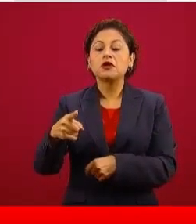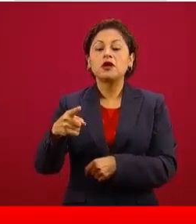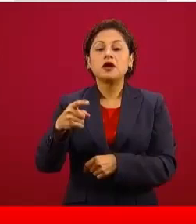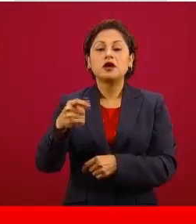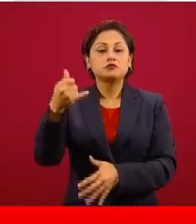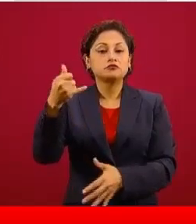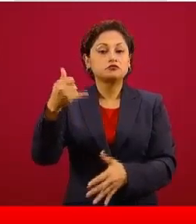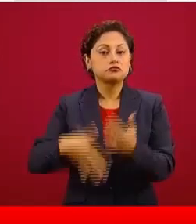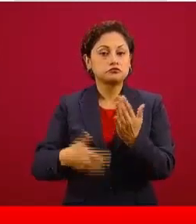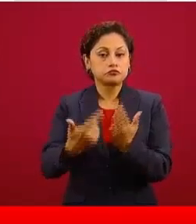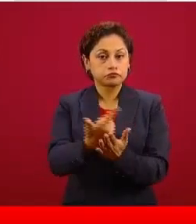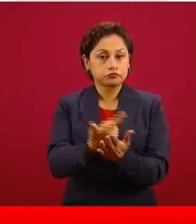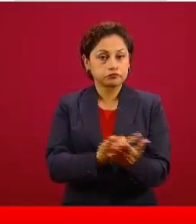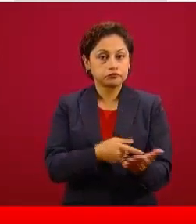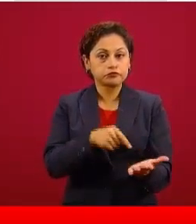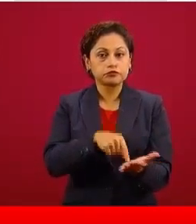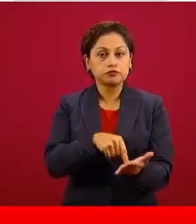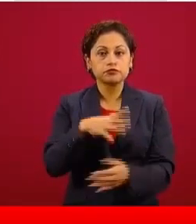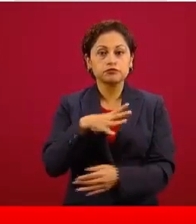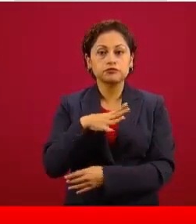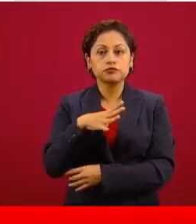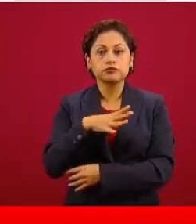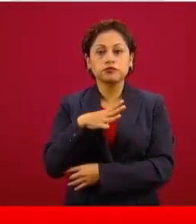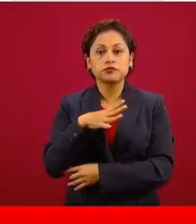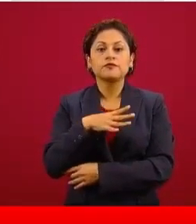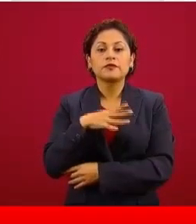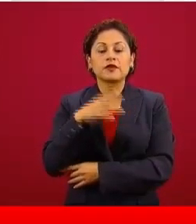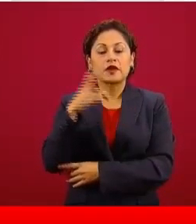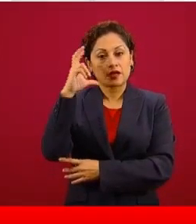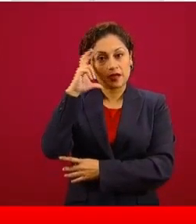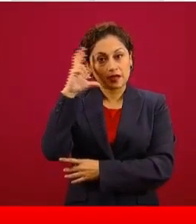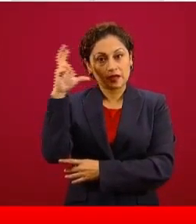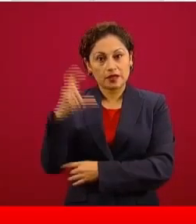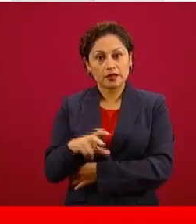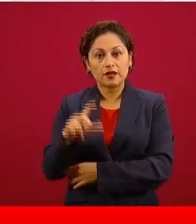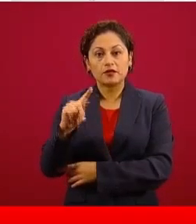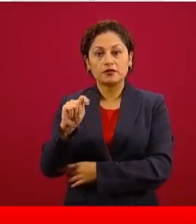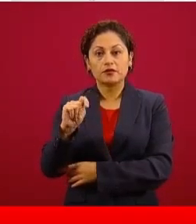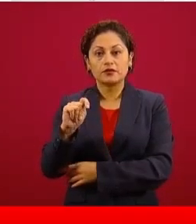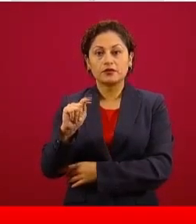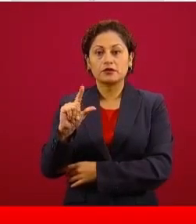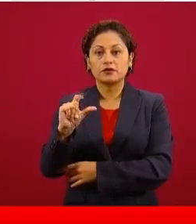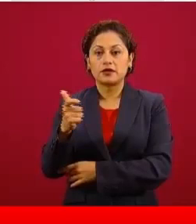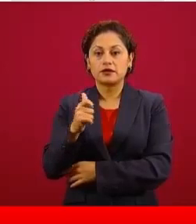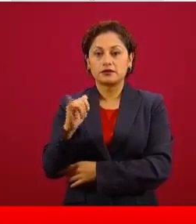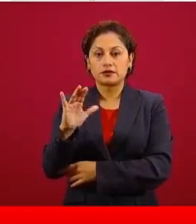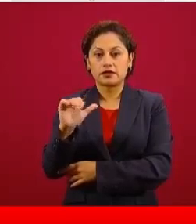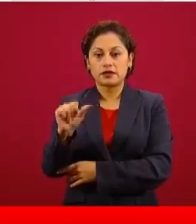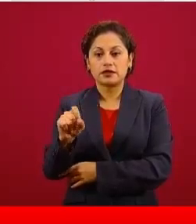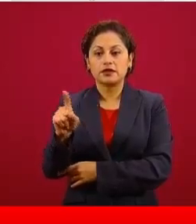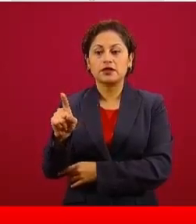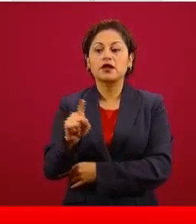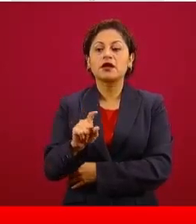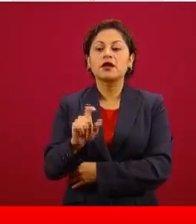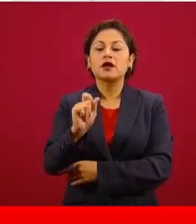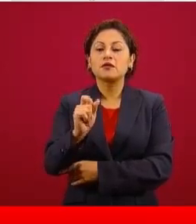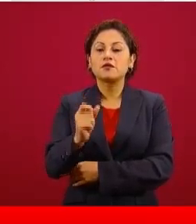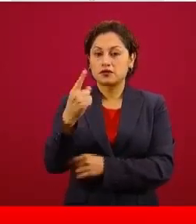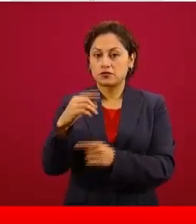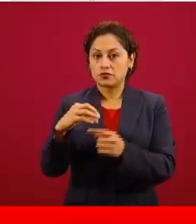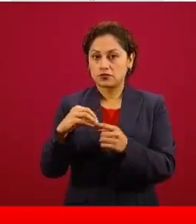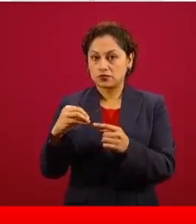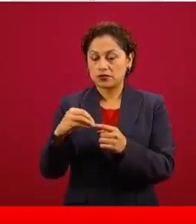está en San Agustín, Tlaciaca, Hidalgo, con el margen más bajo de 21 centavos por litro,